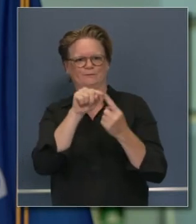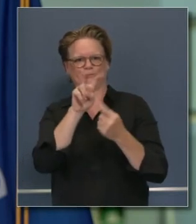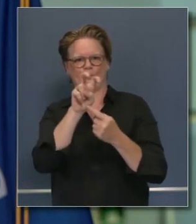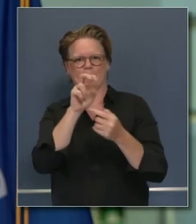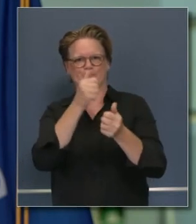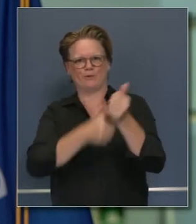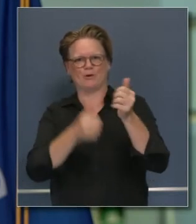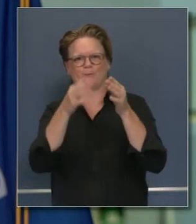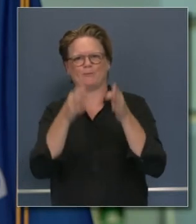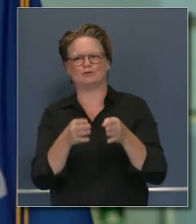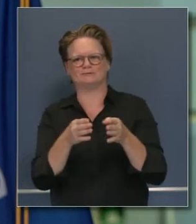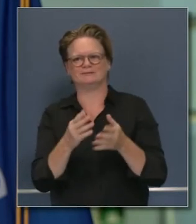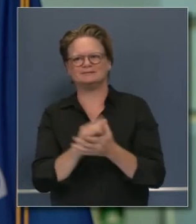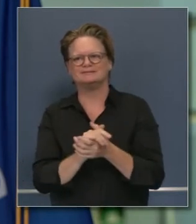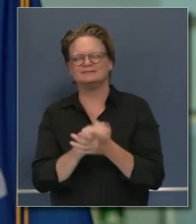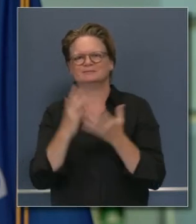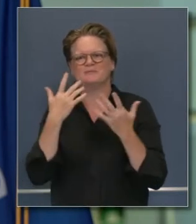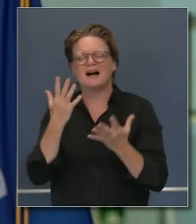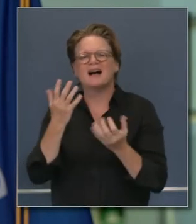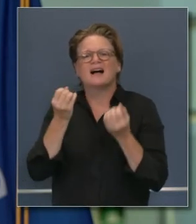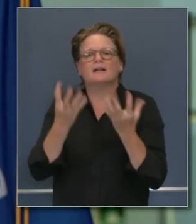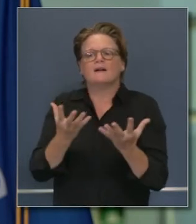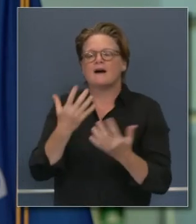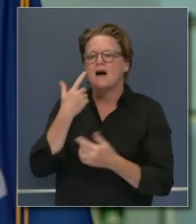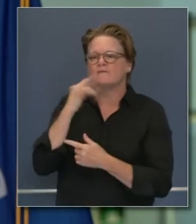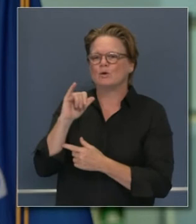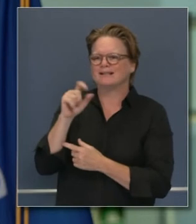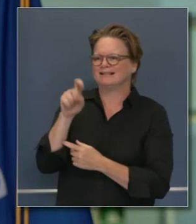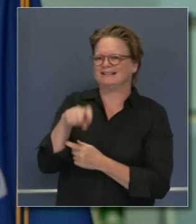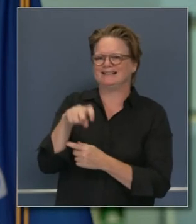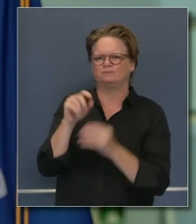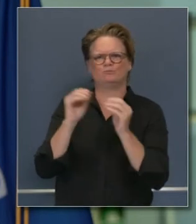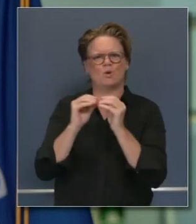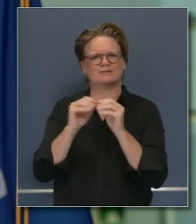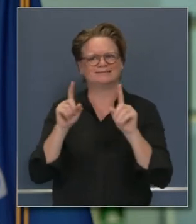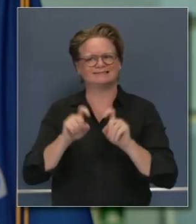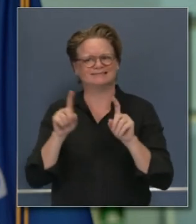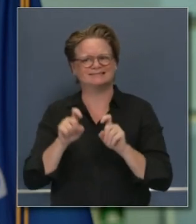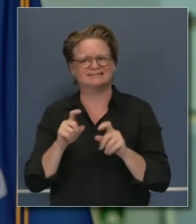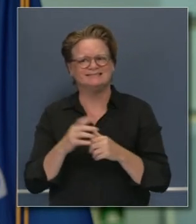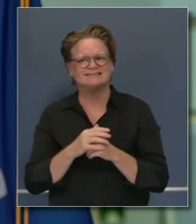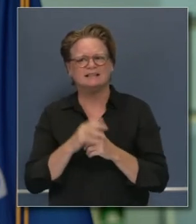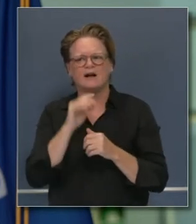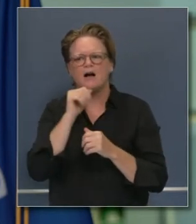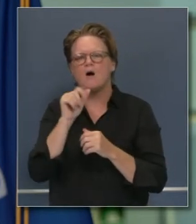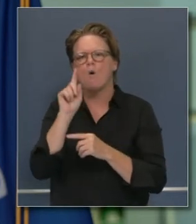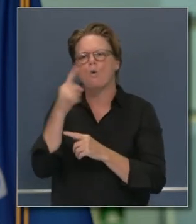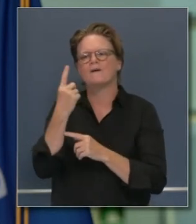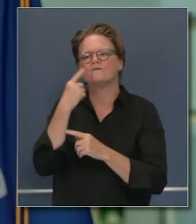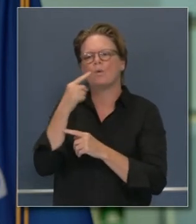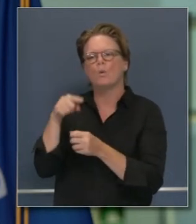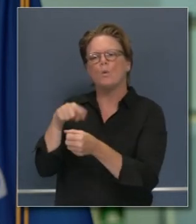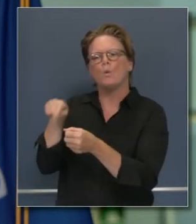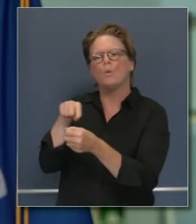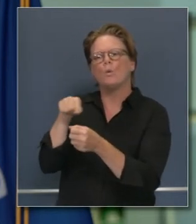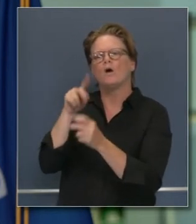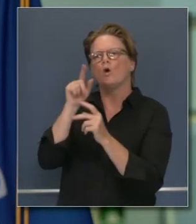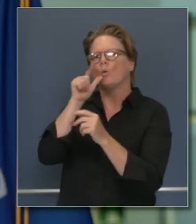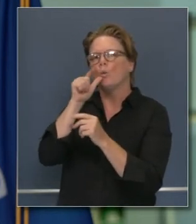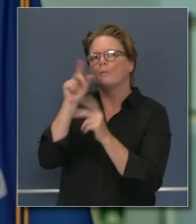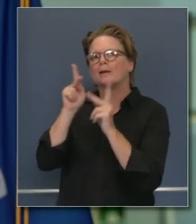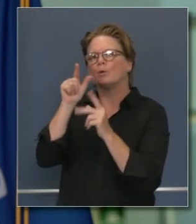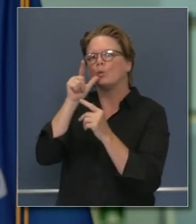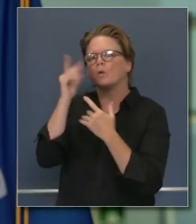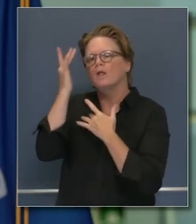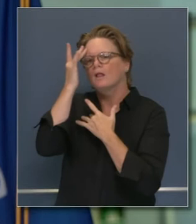venir asociándonos con muchos californianos para que esto no solamente llegue a las escuelas y los negocios pero